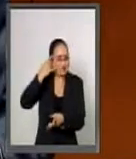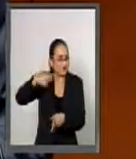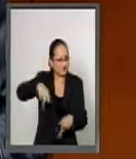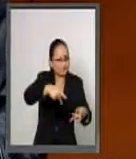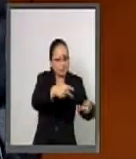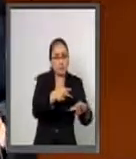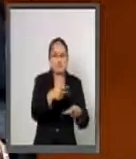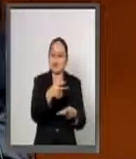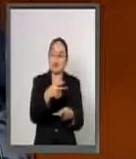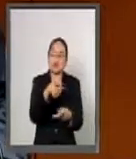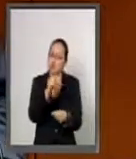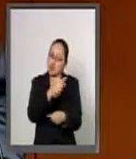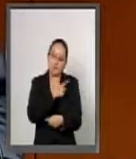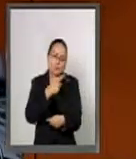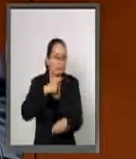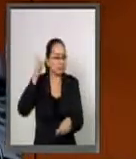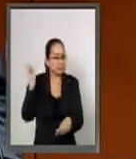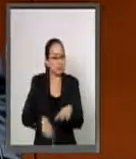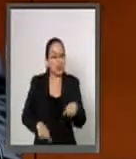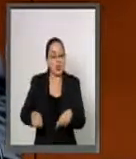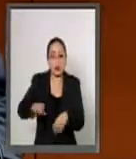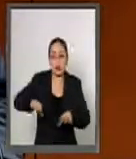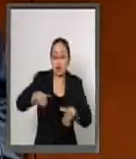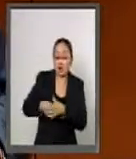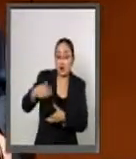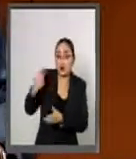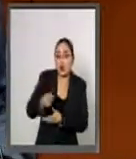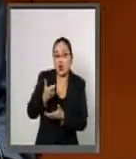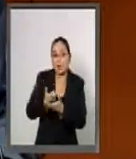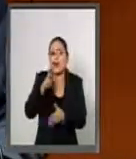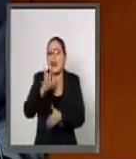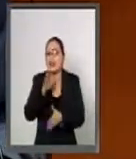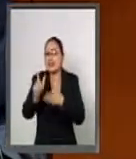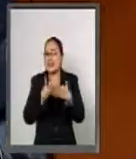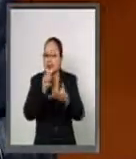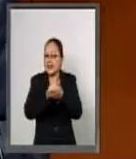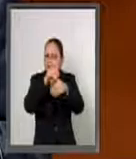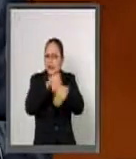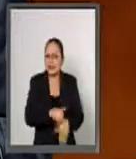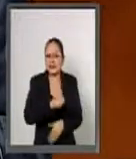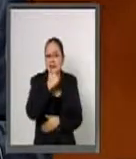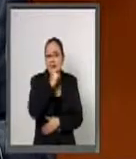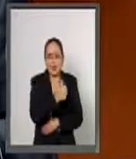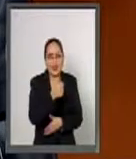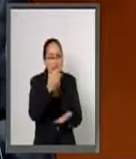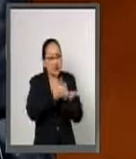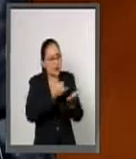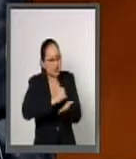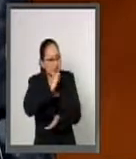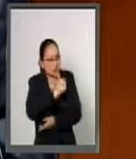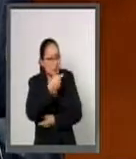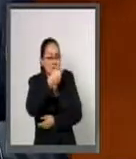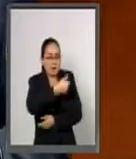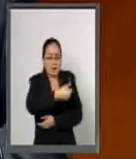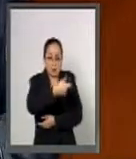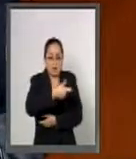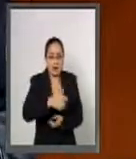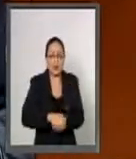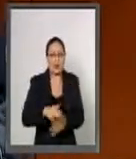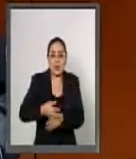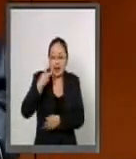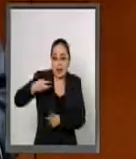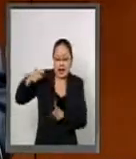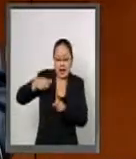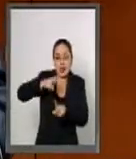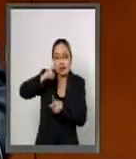permitir que se siga creciendo en una economía ilegal y que este fenómeno continúe impulsando la